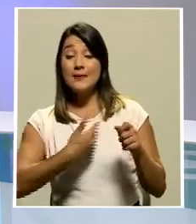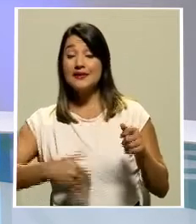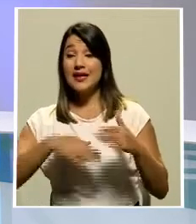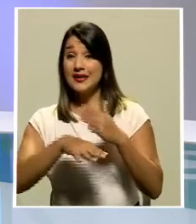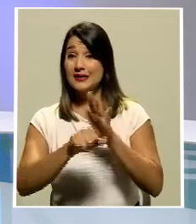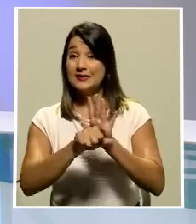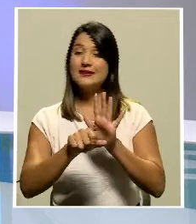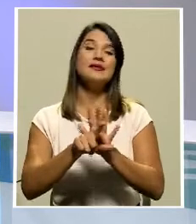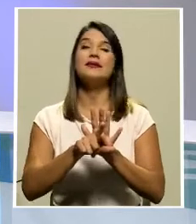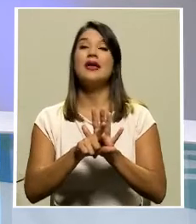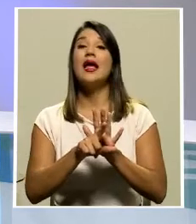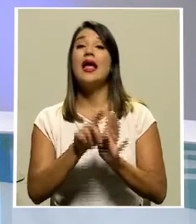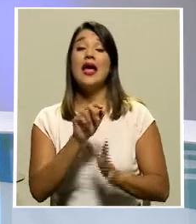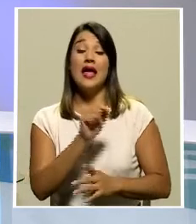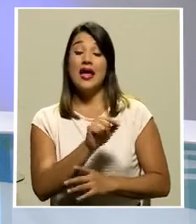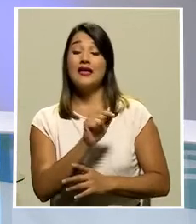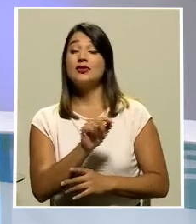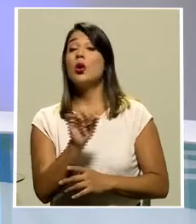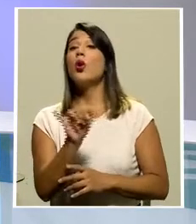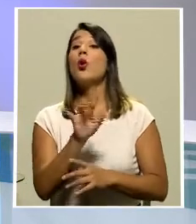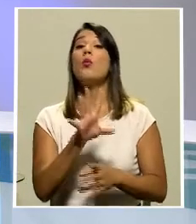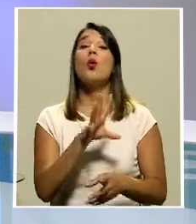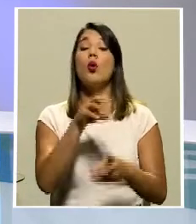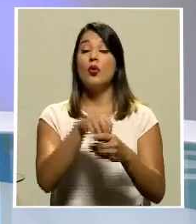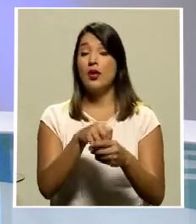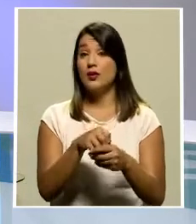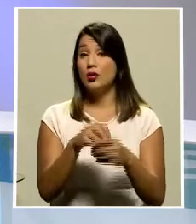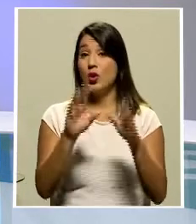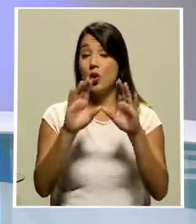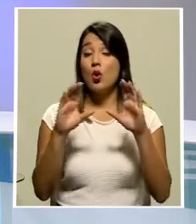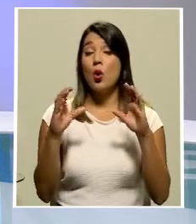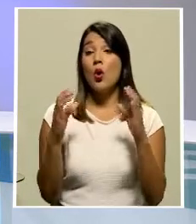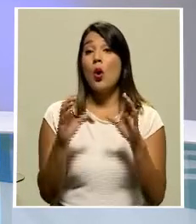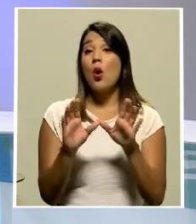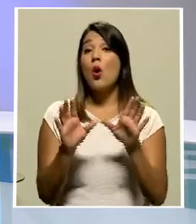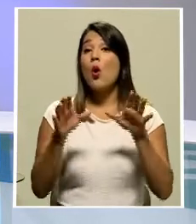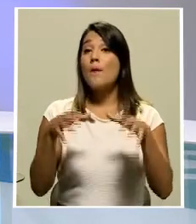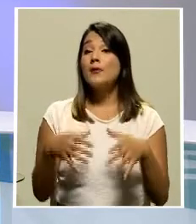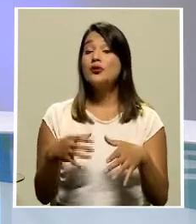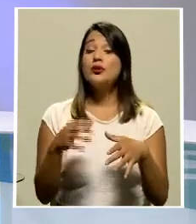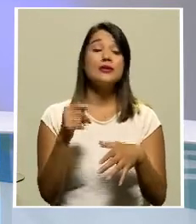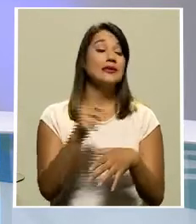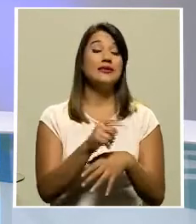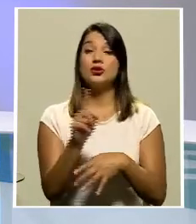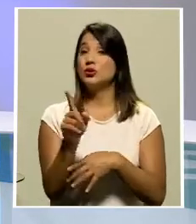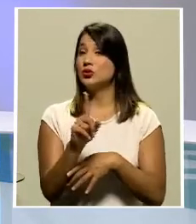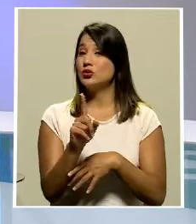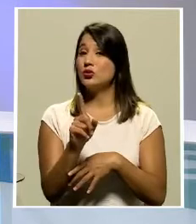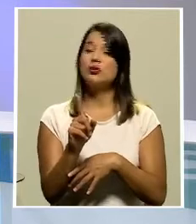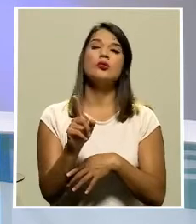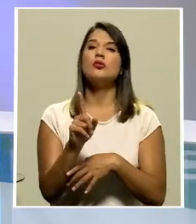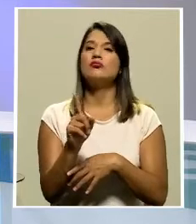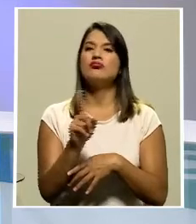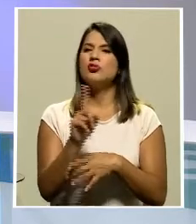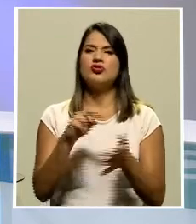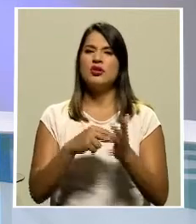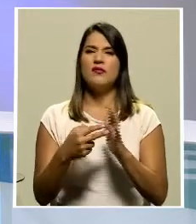plenario legislativo como parte de una comisión no es inconstitucional